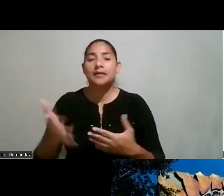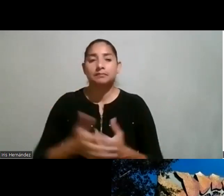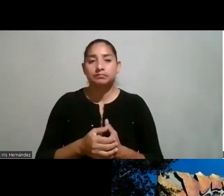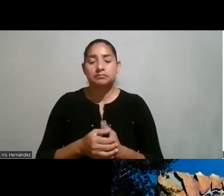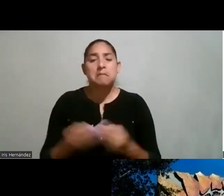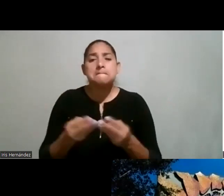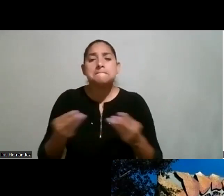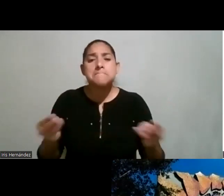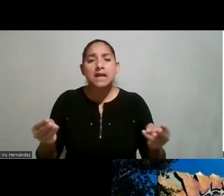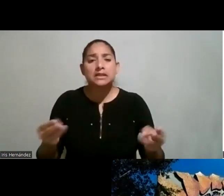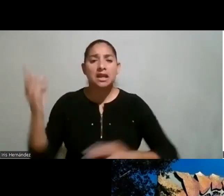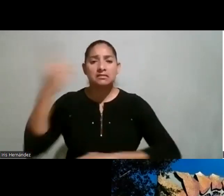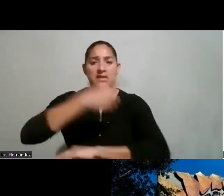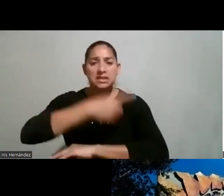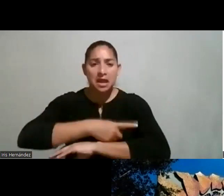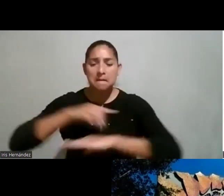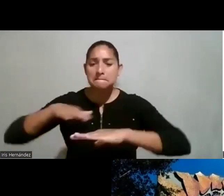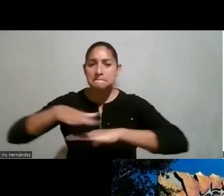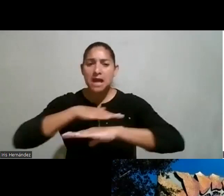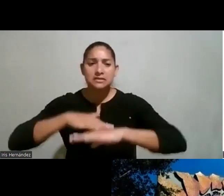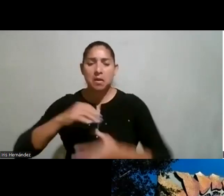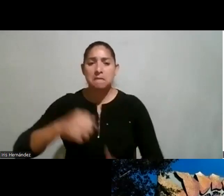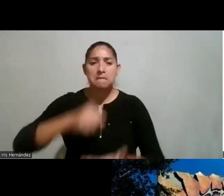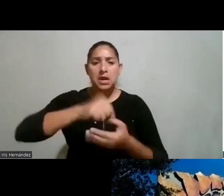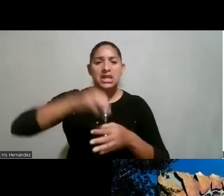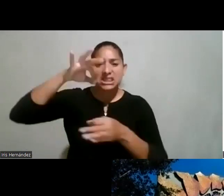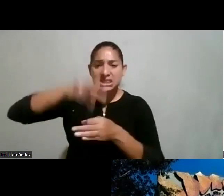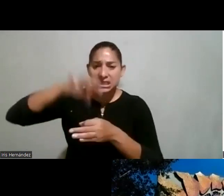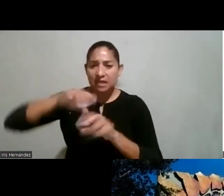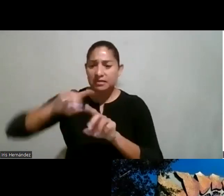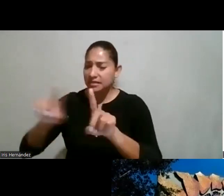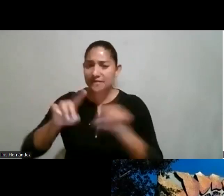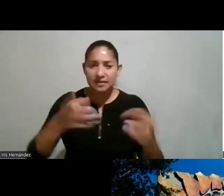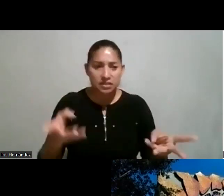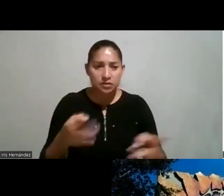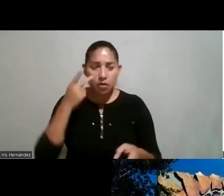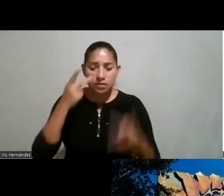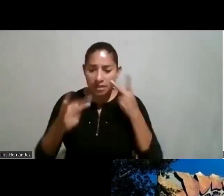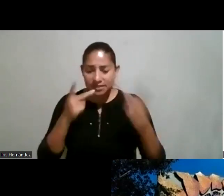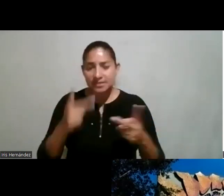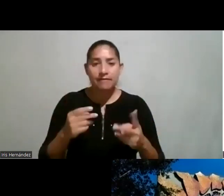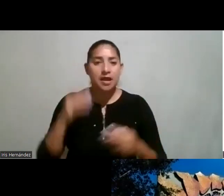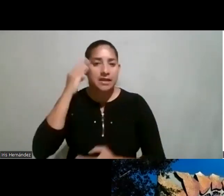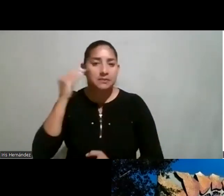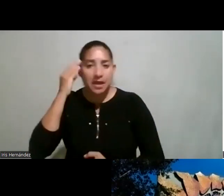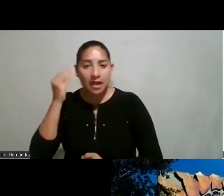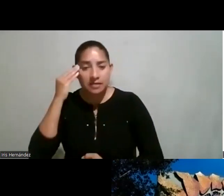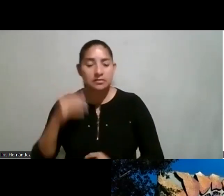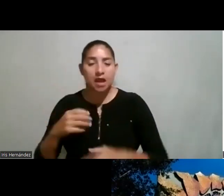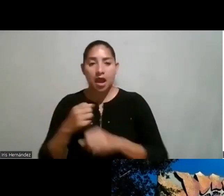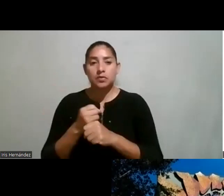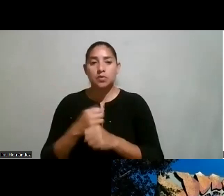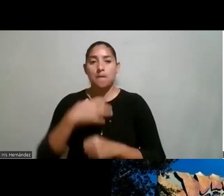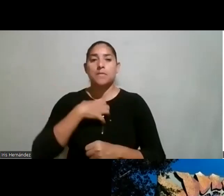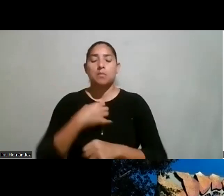materiales del día a día de verdad lo se encuentra en la cocina una bolsita de té este tipo de cosas a esos niños y niñas armar su propia